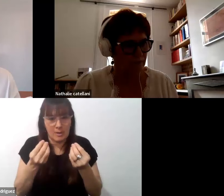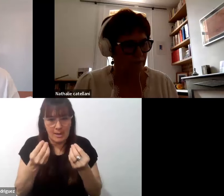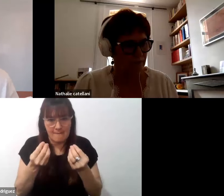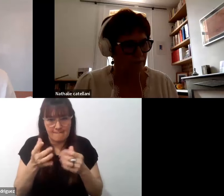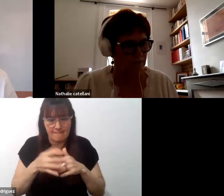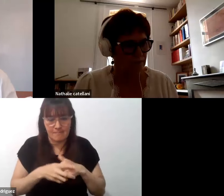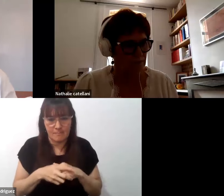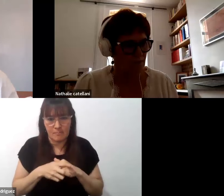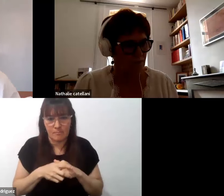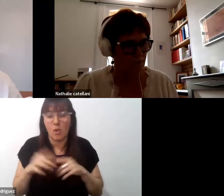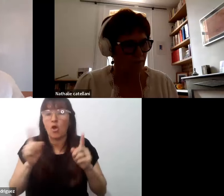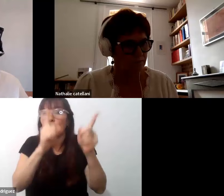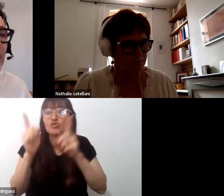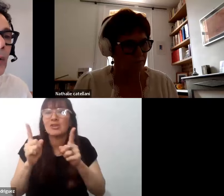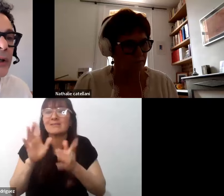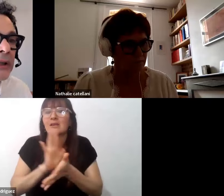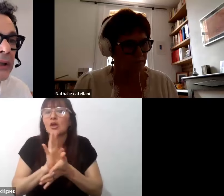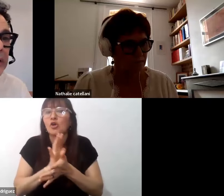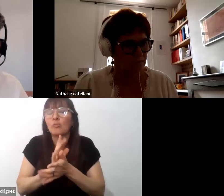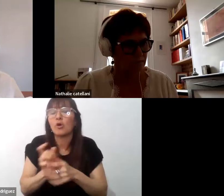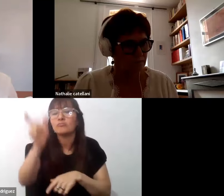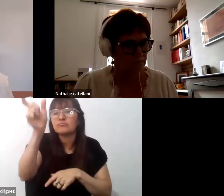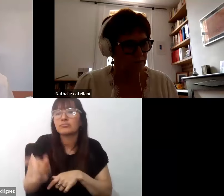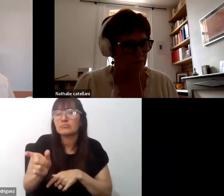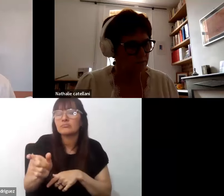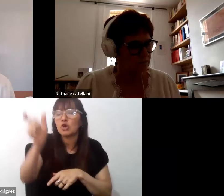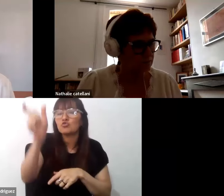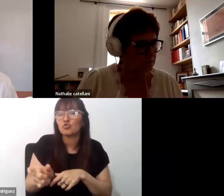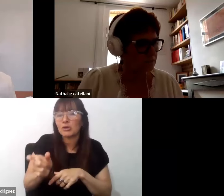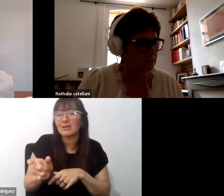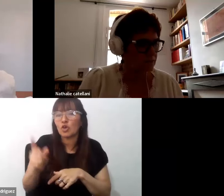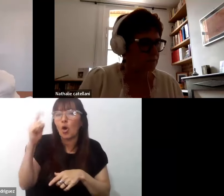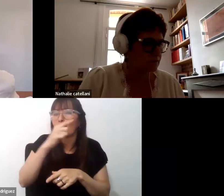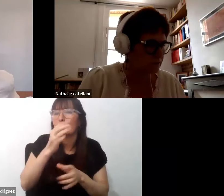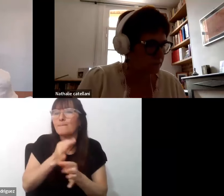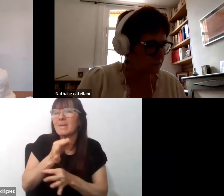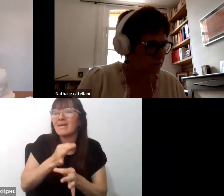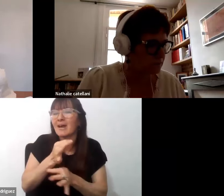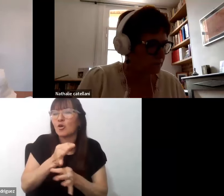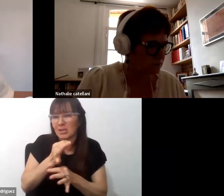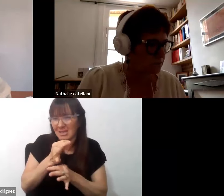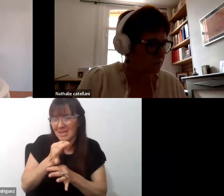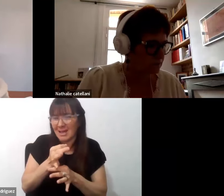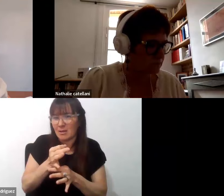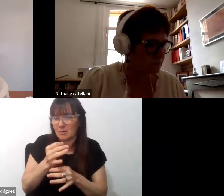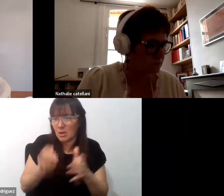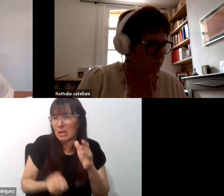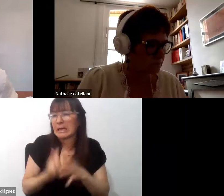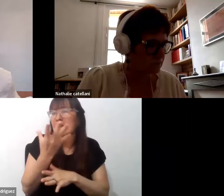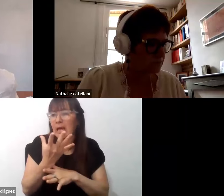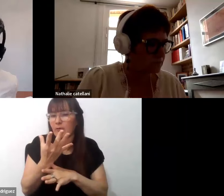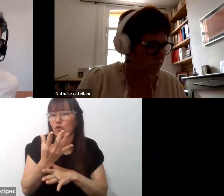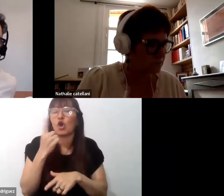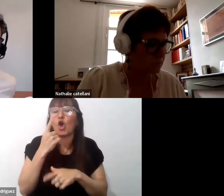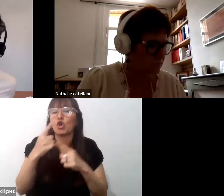reposicionar al docente como sujeto de pedagogía, ¿no? Como sujeto productor, creador de saberes pedagógicos